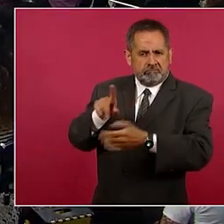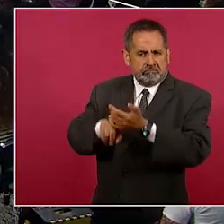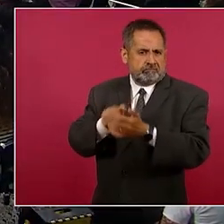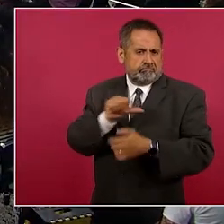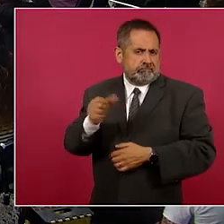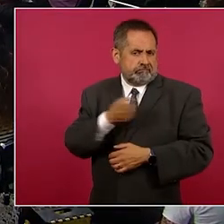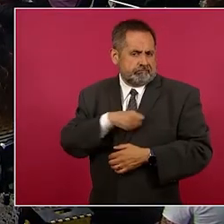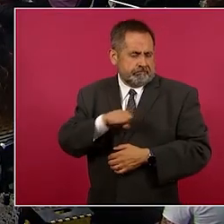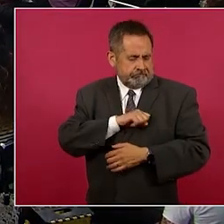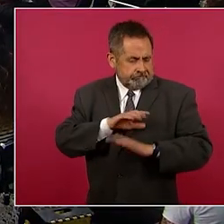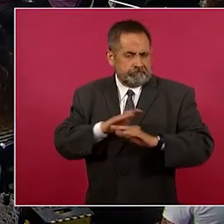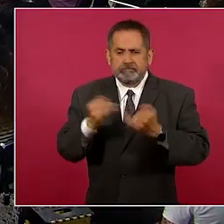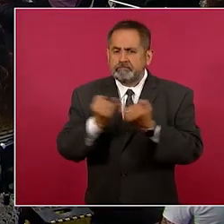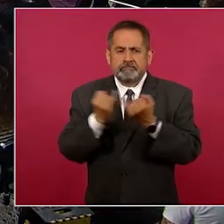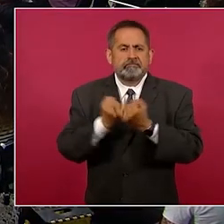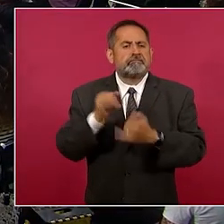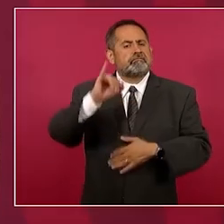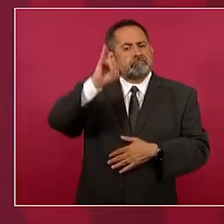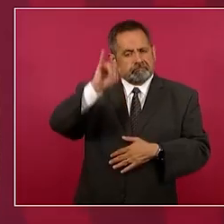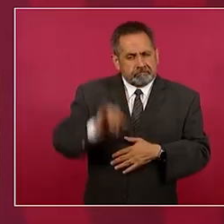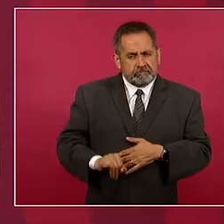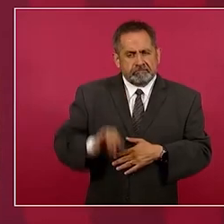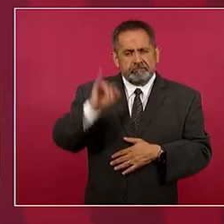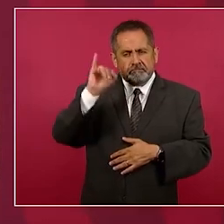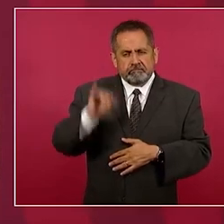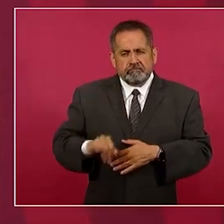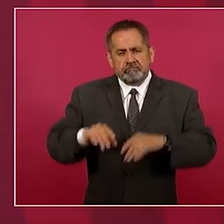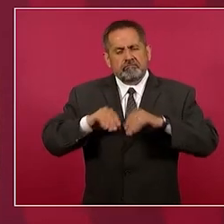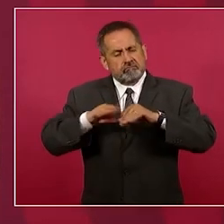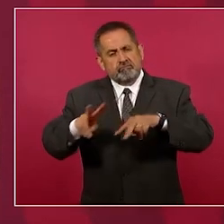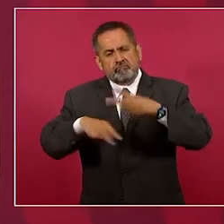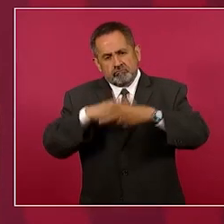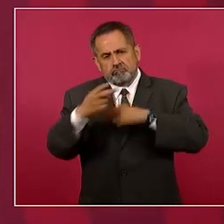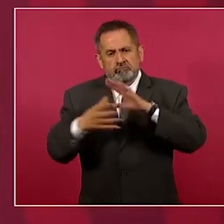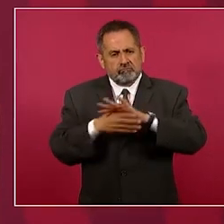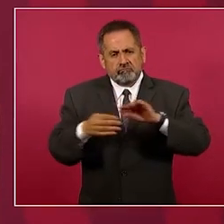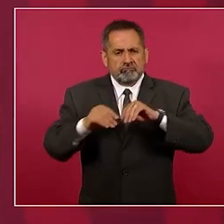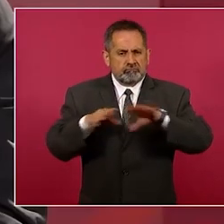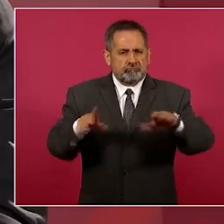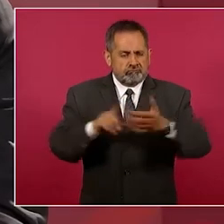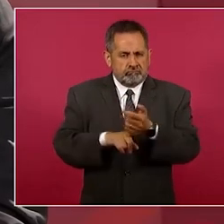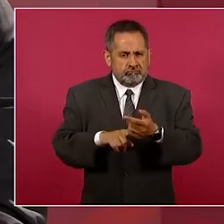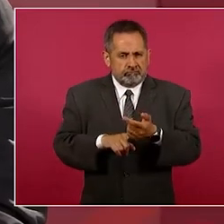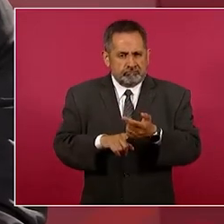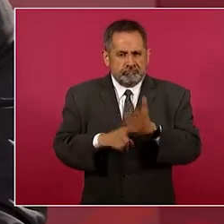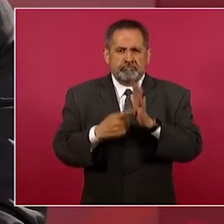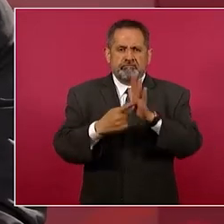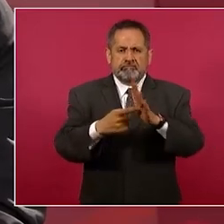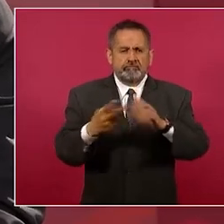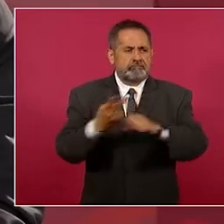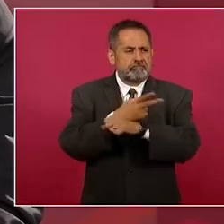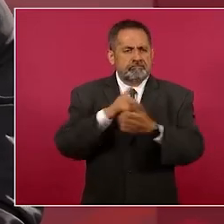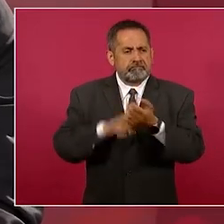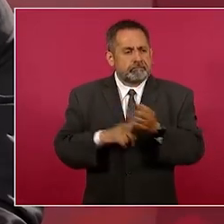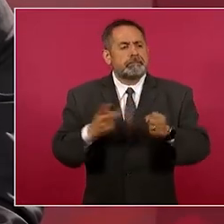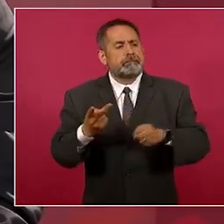todos los jueves va a ser para informar sobre casos